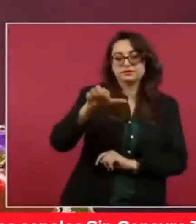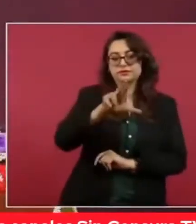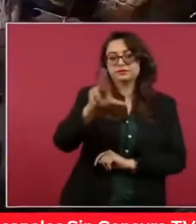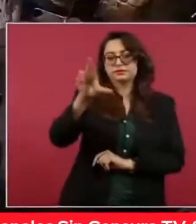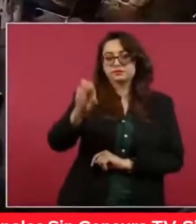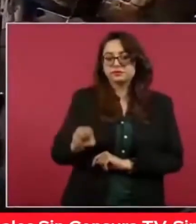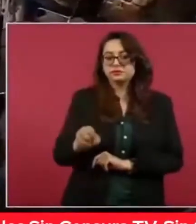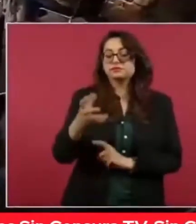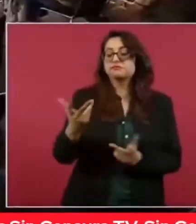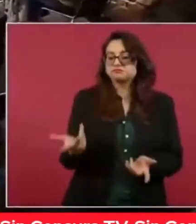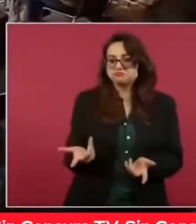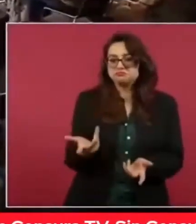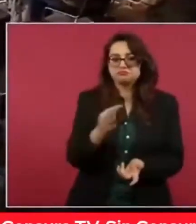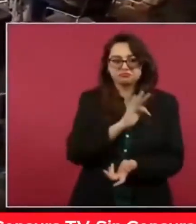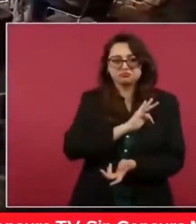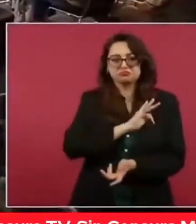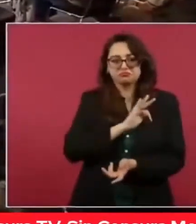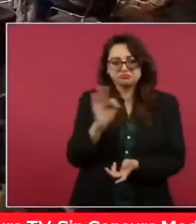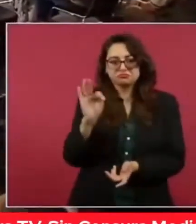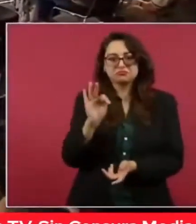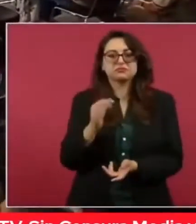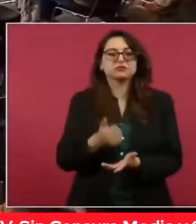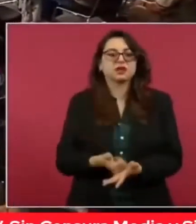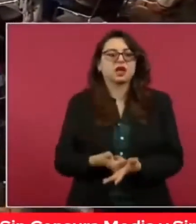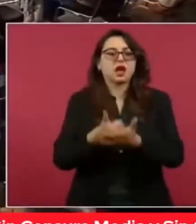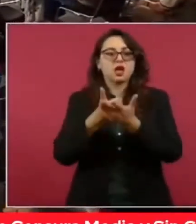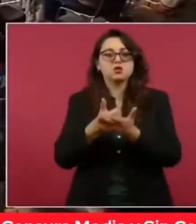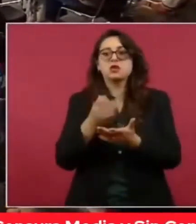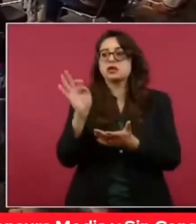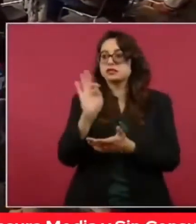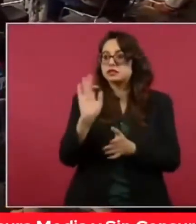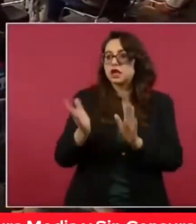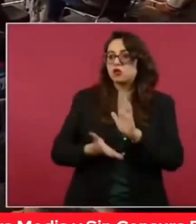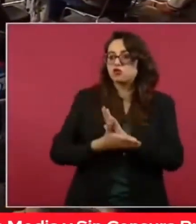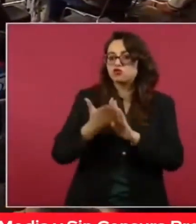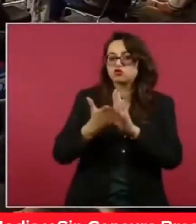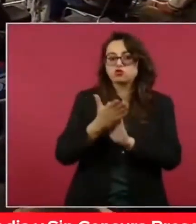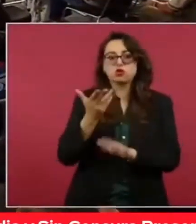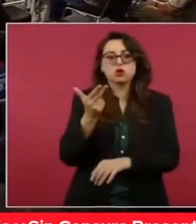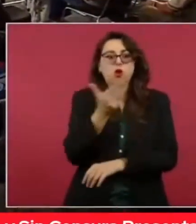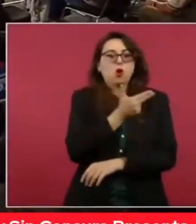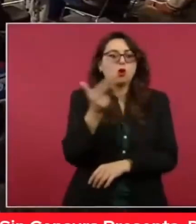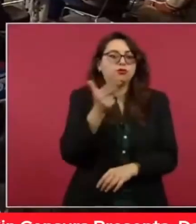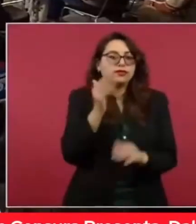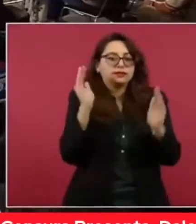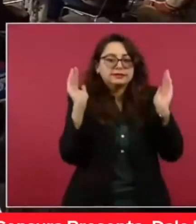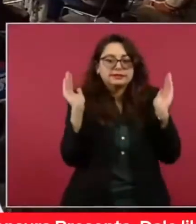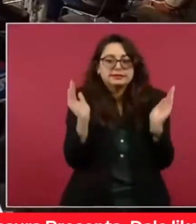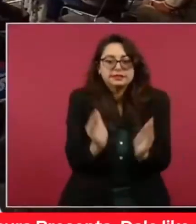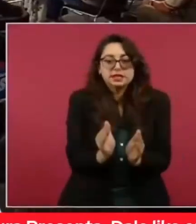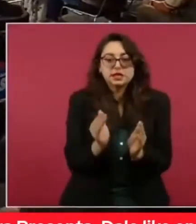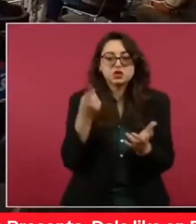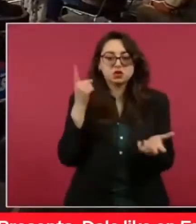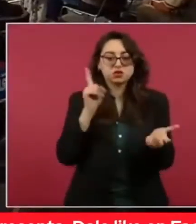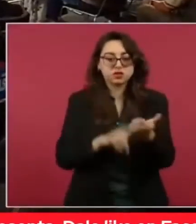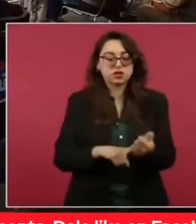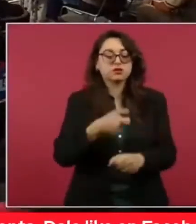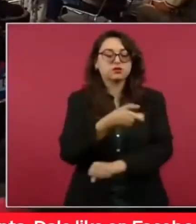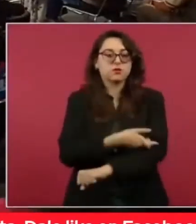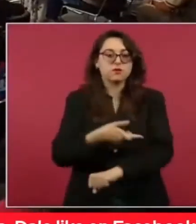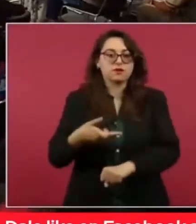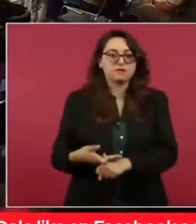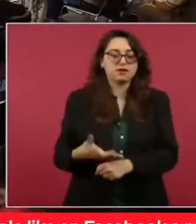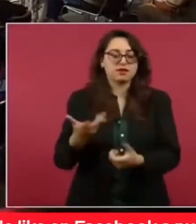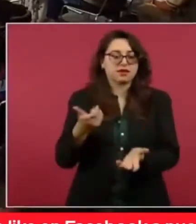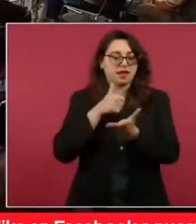los visitantes en las distintas comunidades requerirá de la construcción de pequeños hoteles que deberán ser atendidos y administrados por las familias